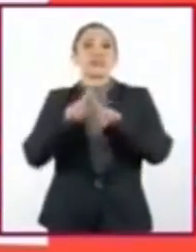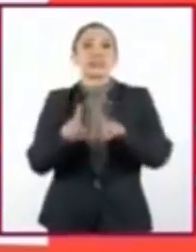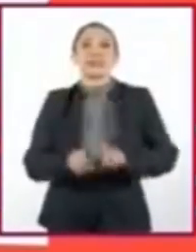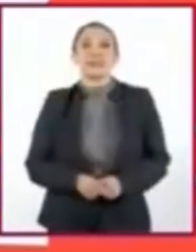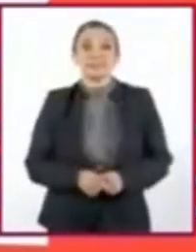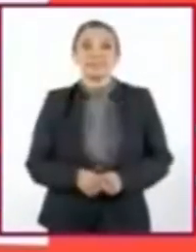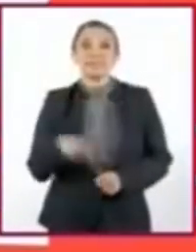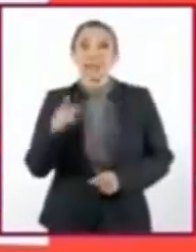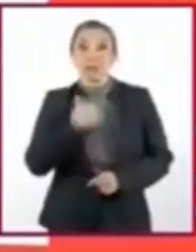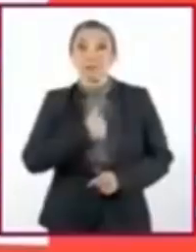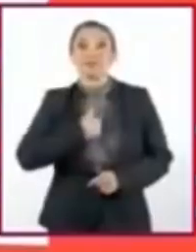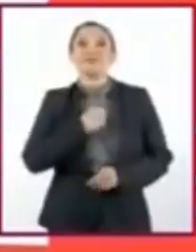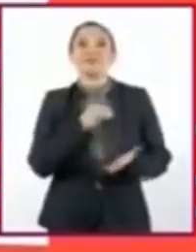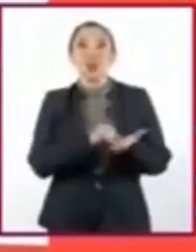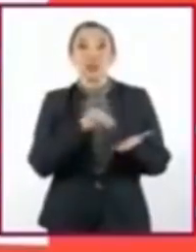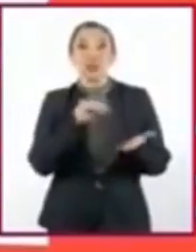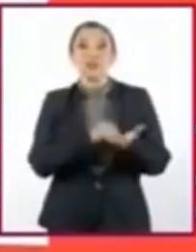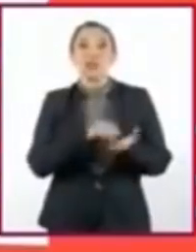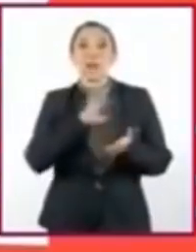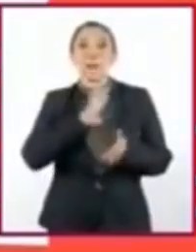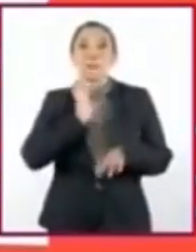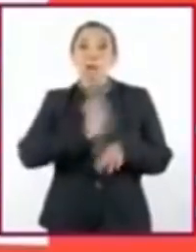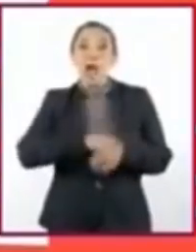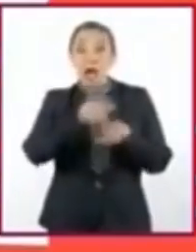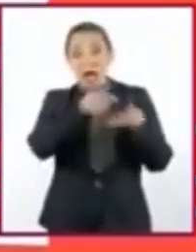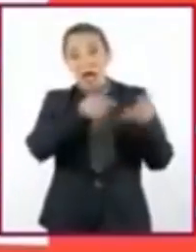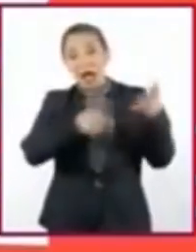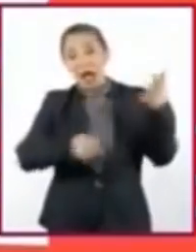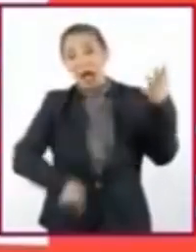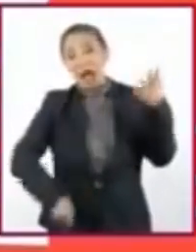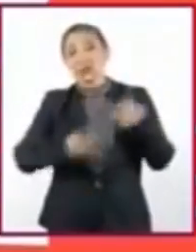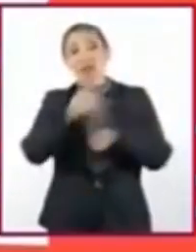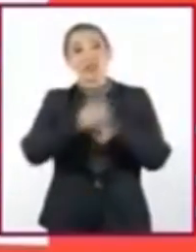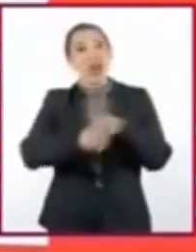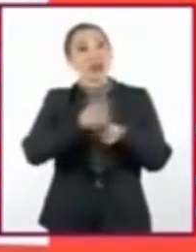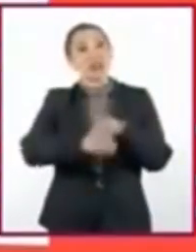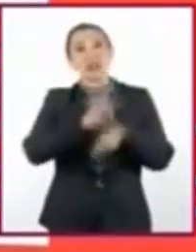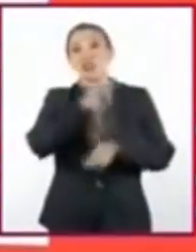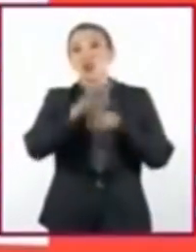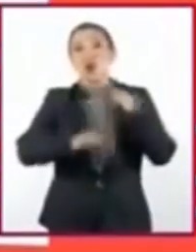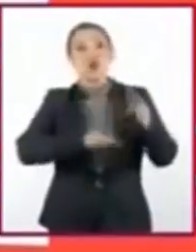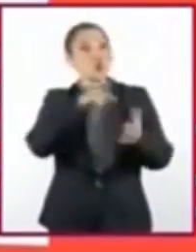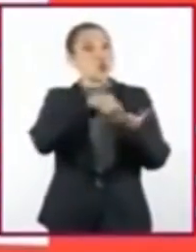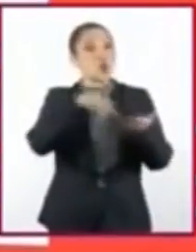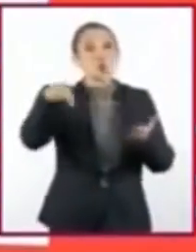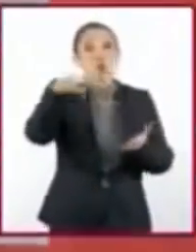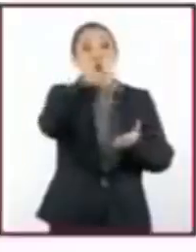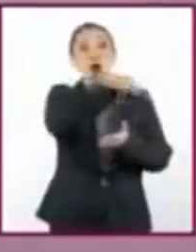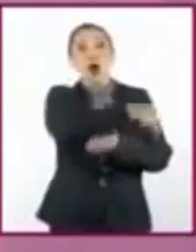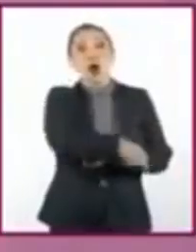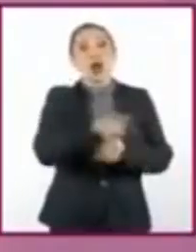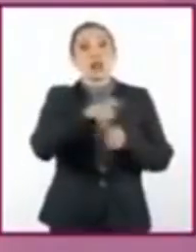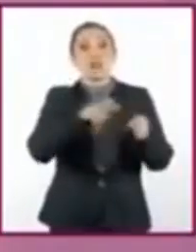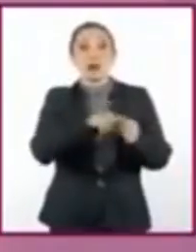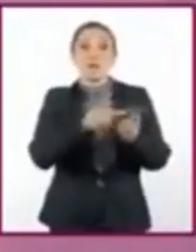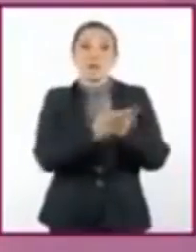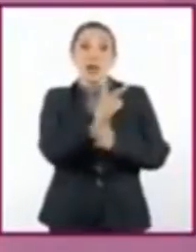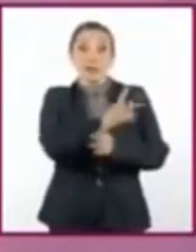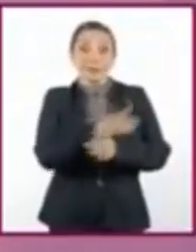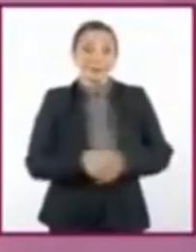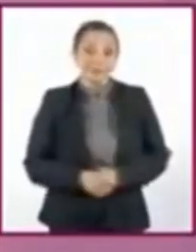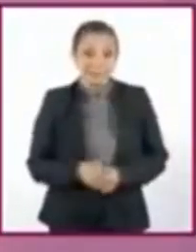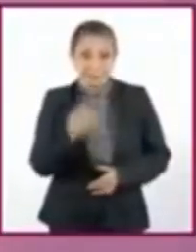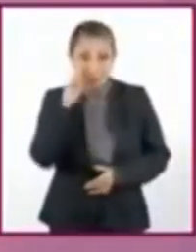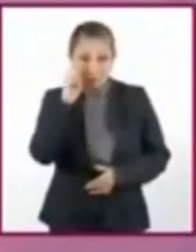Desafortunadamente, existen mucho más que están afectando todos los ecosistemas. Observen la